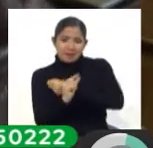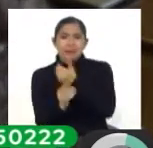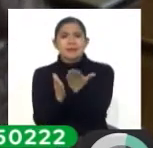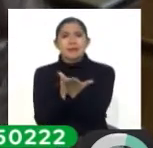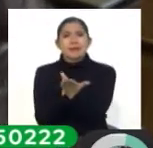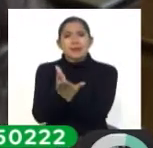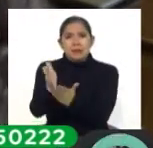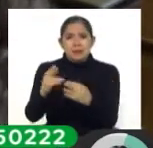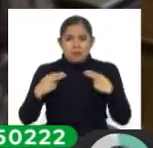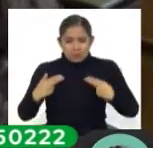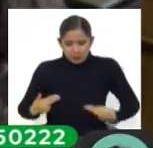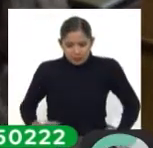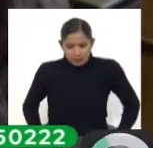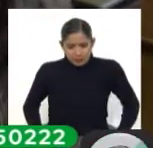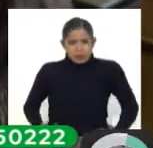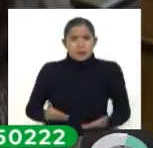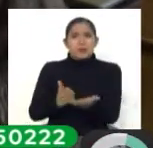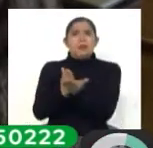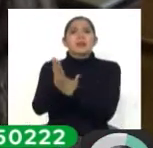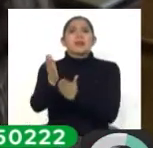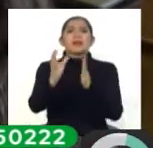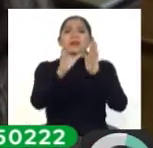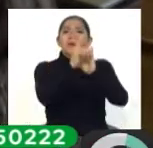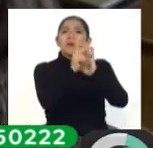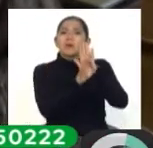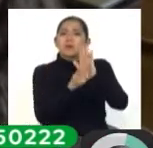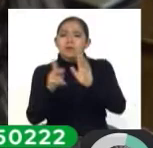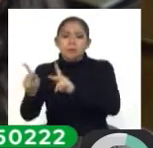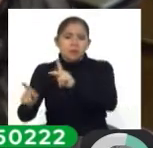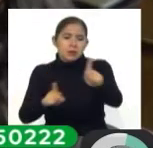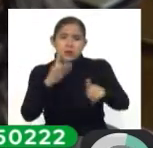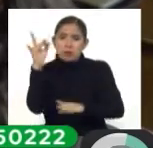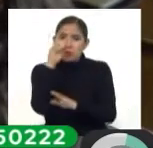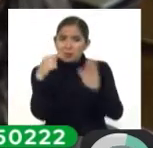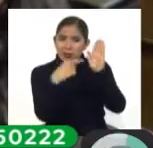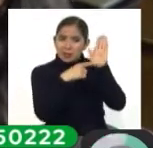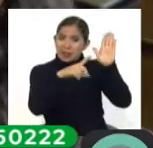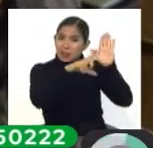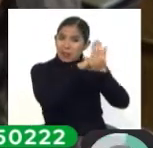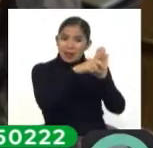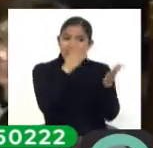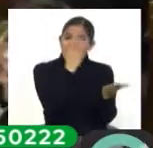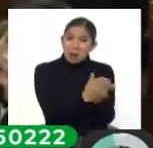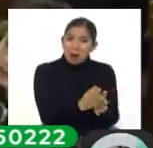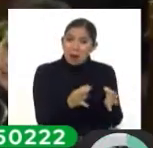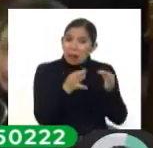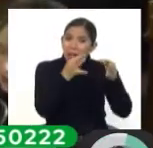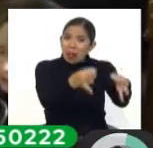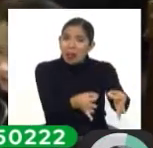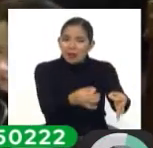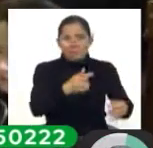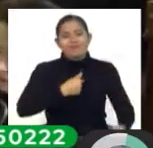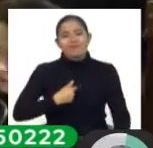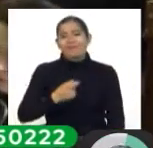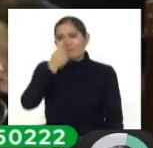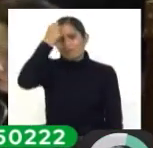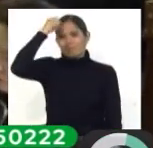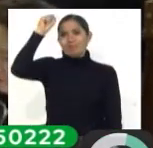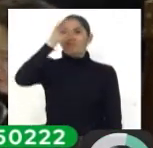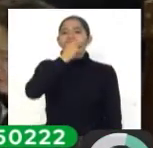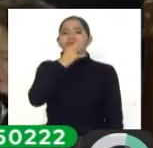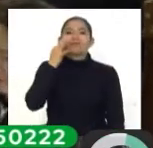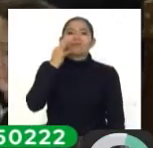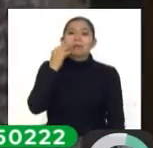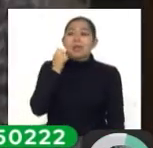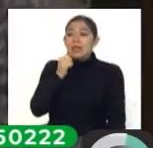humanos y constitucionales de los bolivianos se ha detenido, se ha postergado. La senadora del MAS por Chucky Saca,